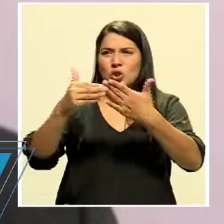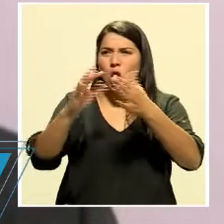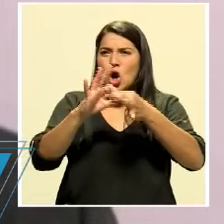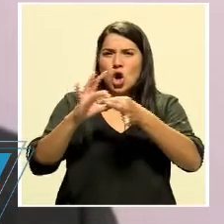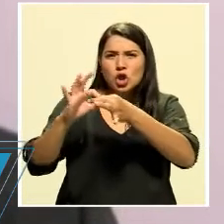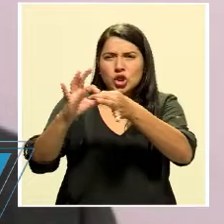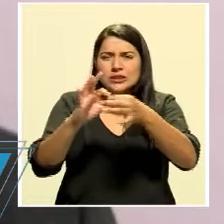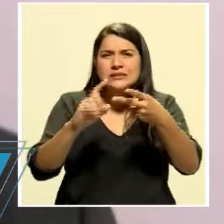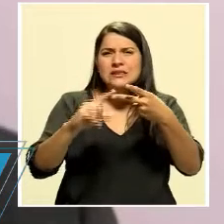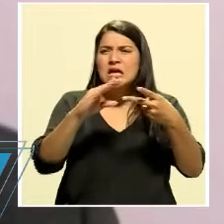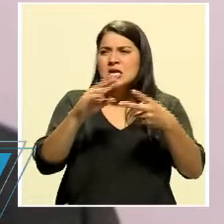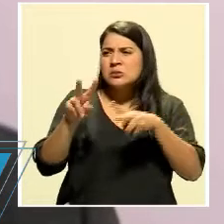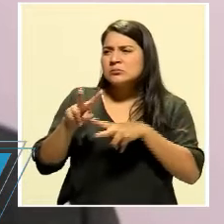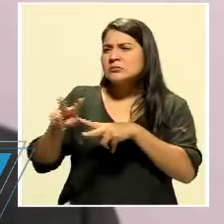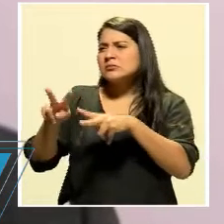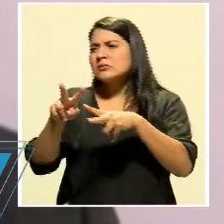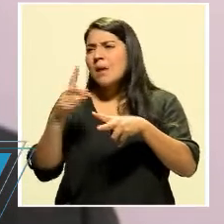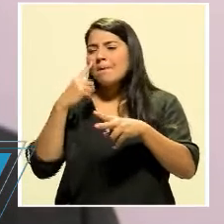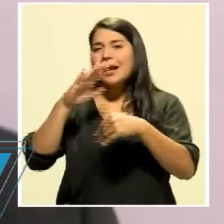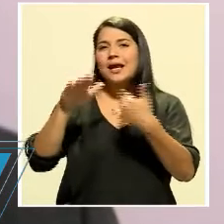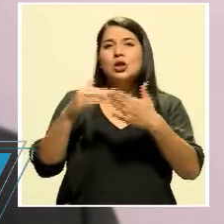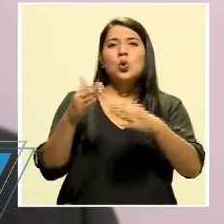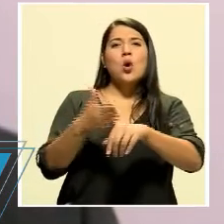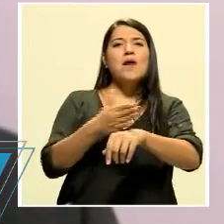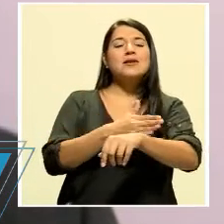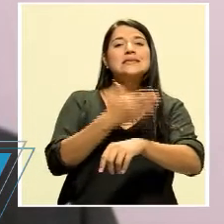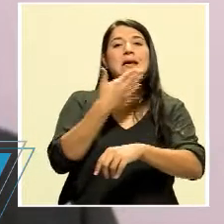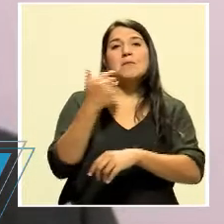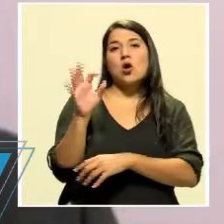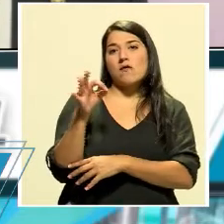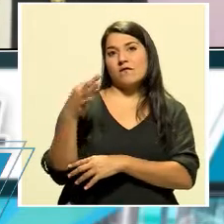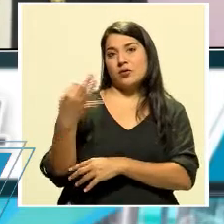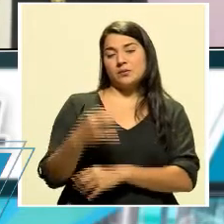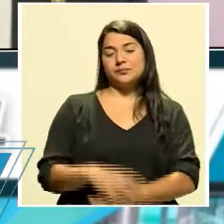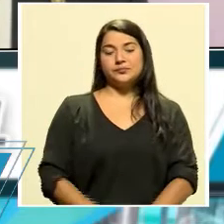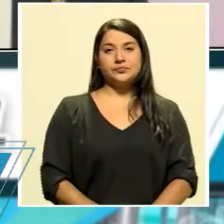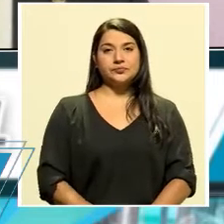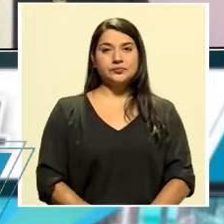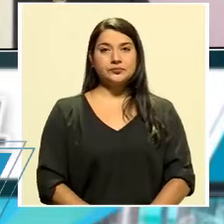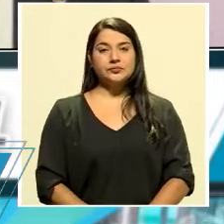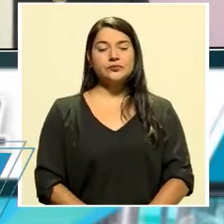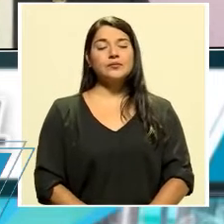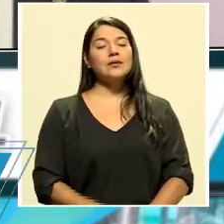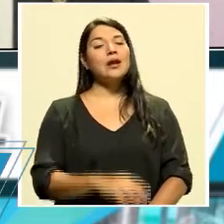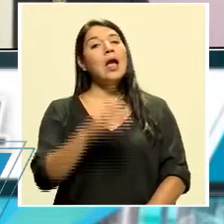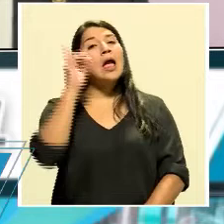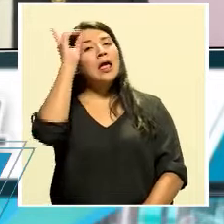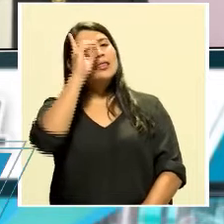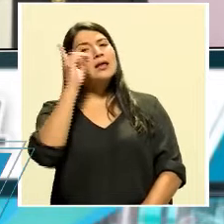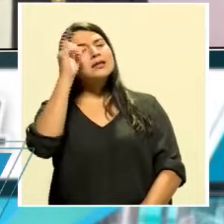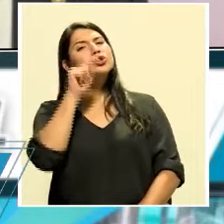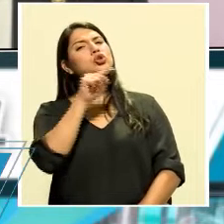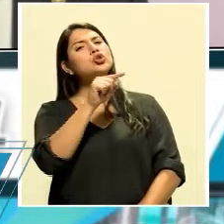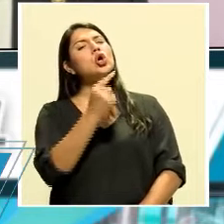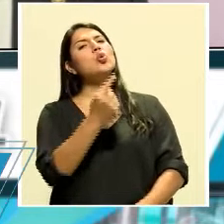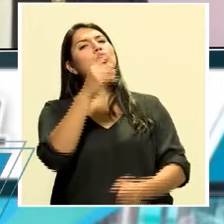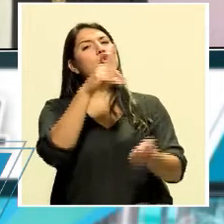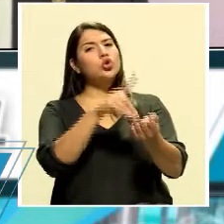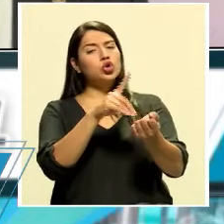y a estar haciendo que las cosas pues avancen de la mejor forma posible. Don Daniel, usted es un médico